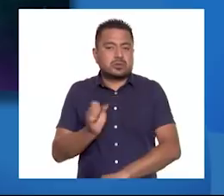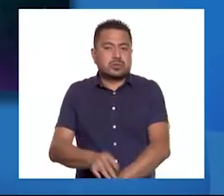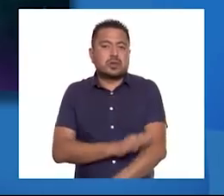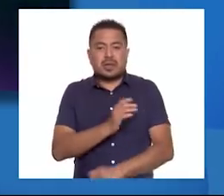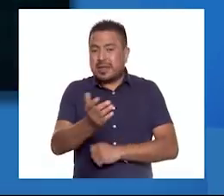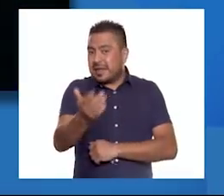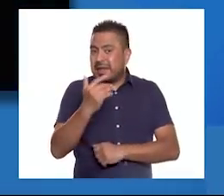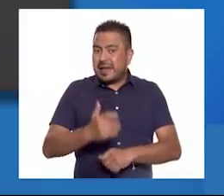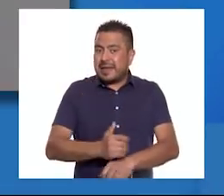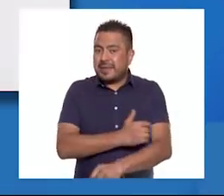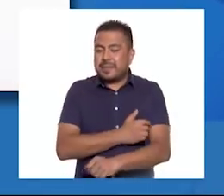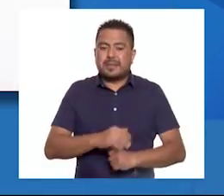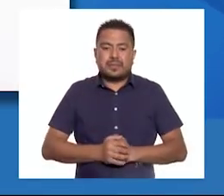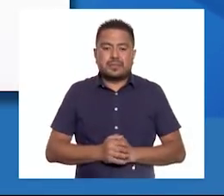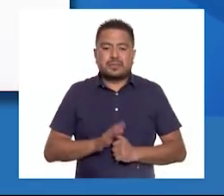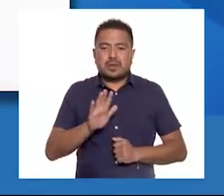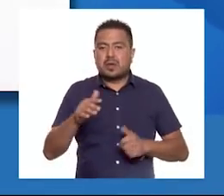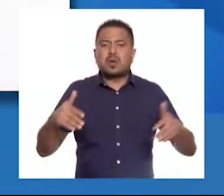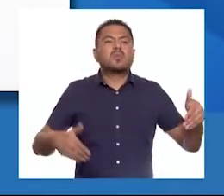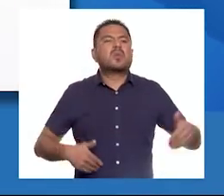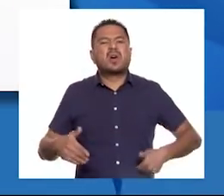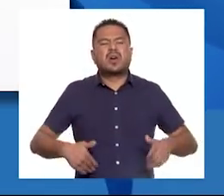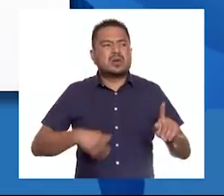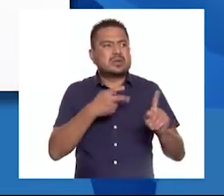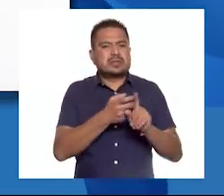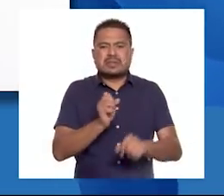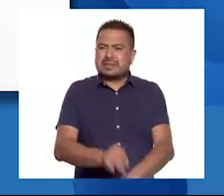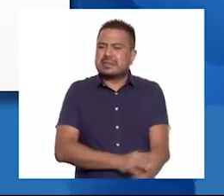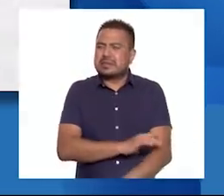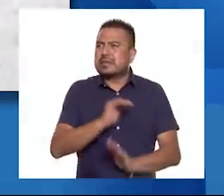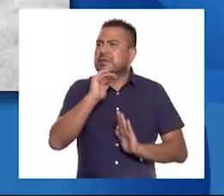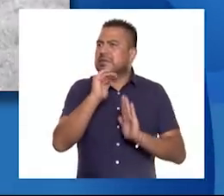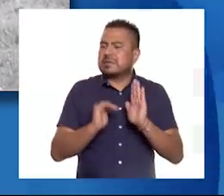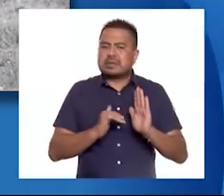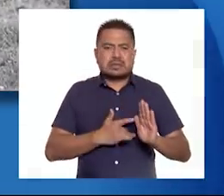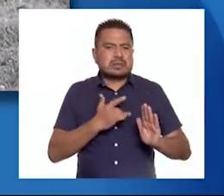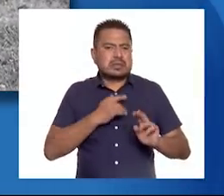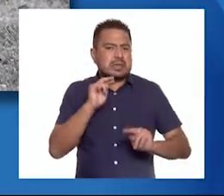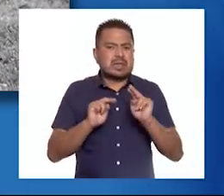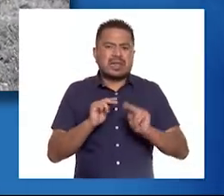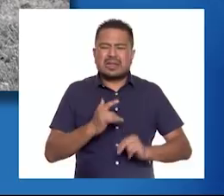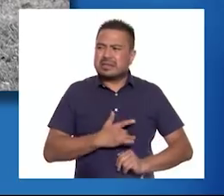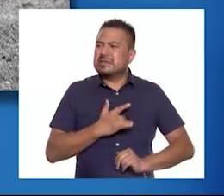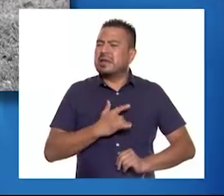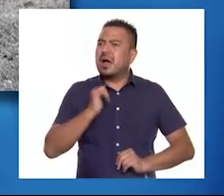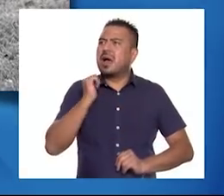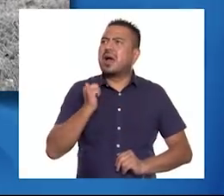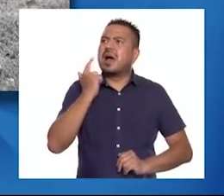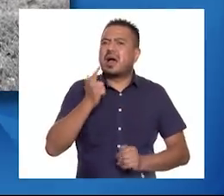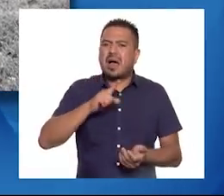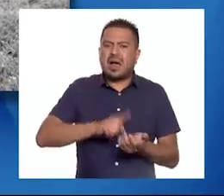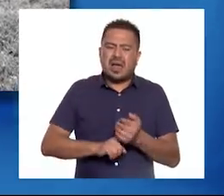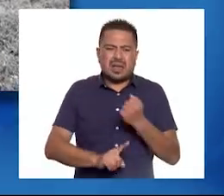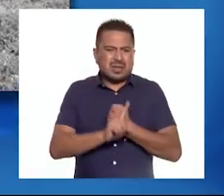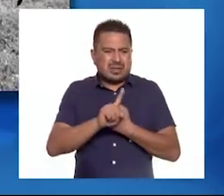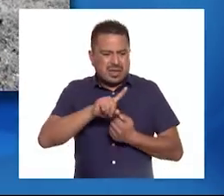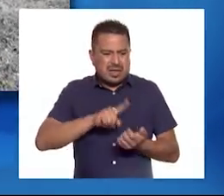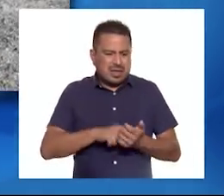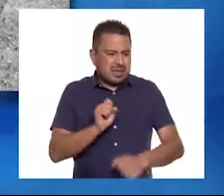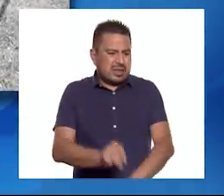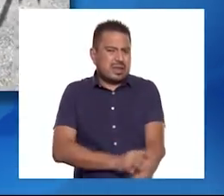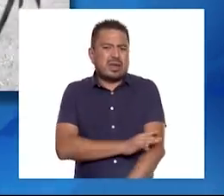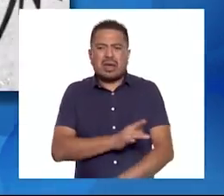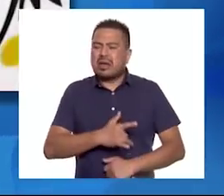¡Acompáñame! La molestia es una emoción de baja intensidad y la sentimos cuando algo externo afecta nuestro estado de ánimo.